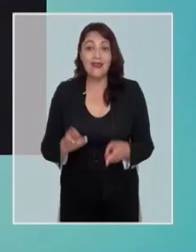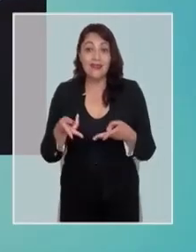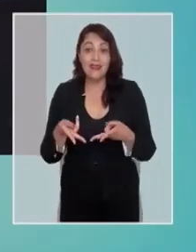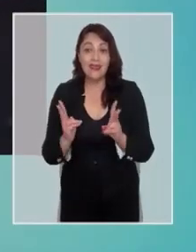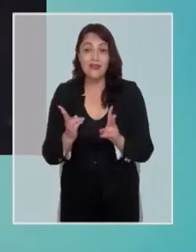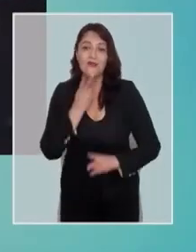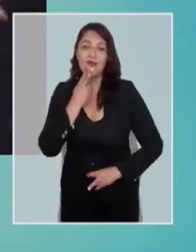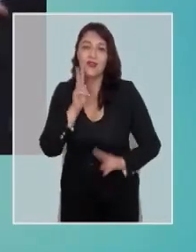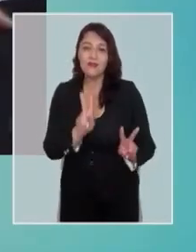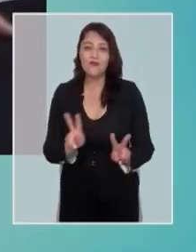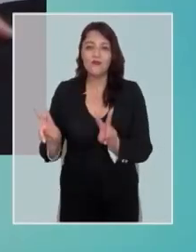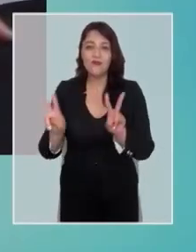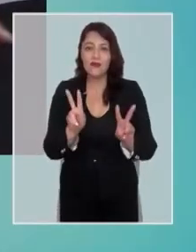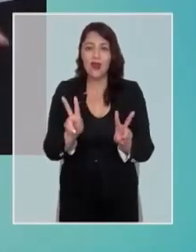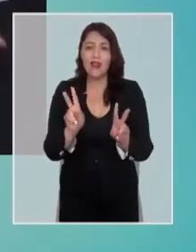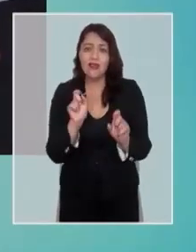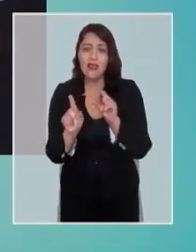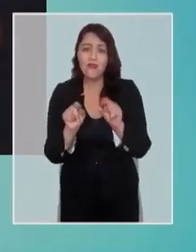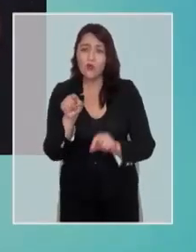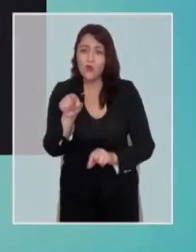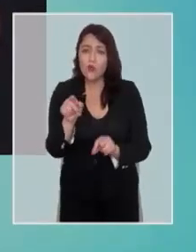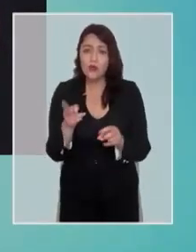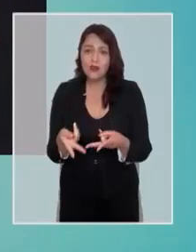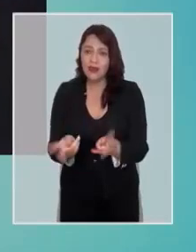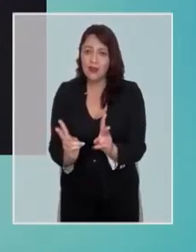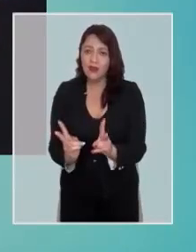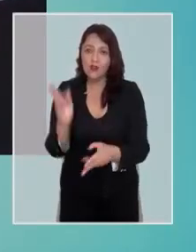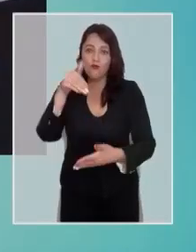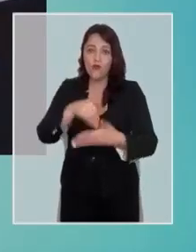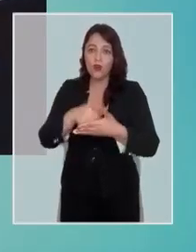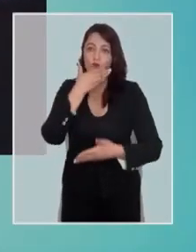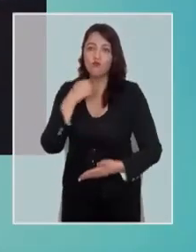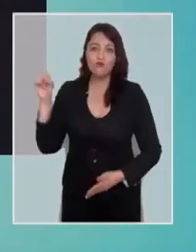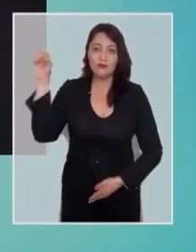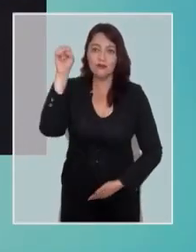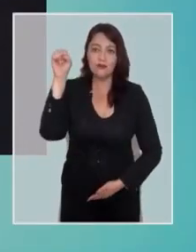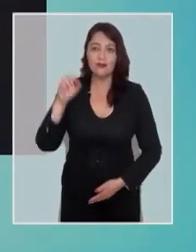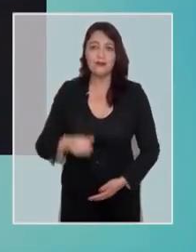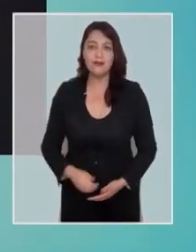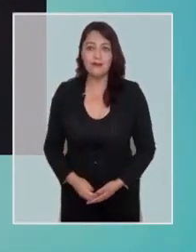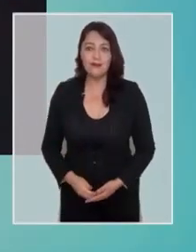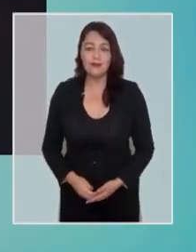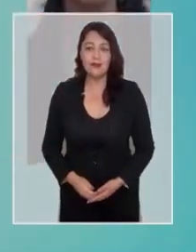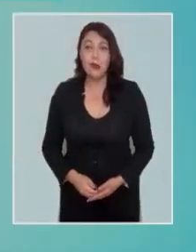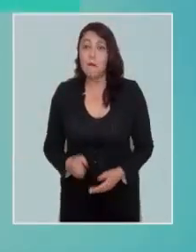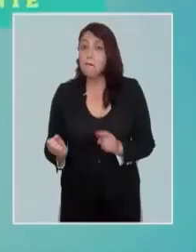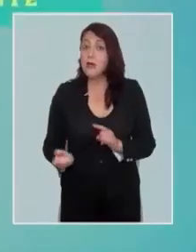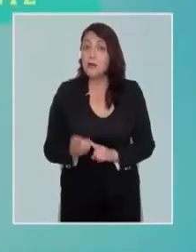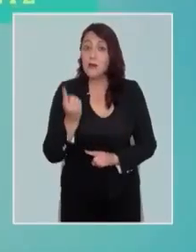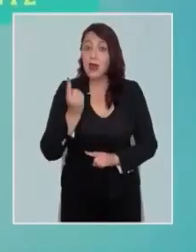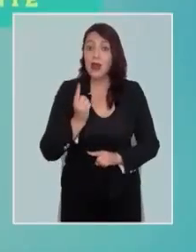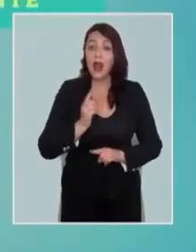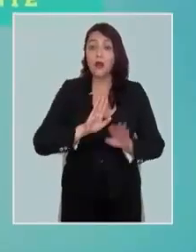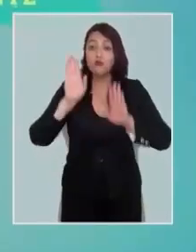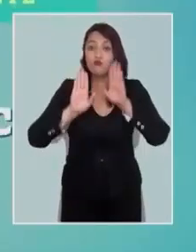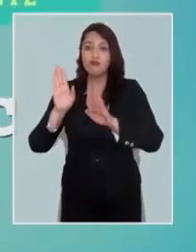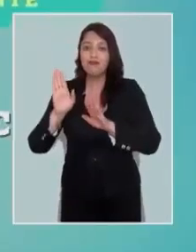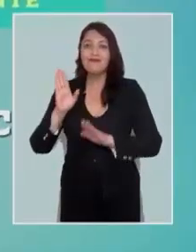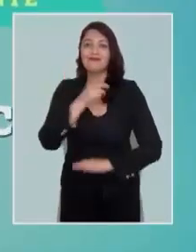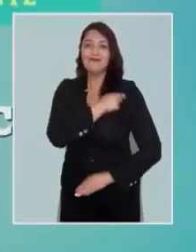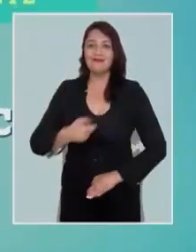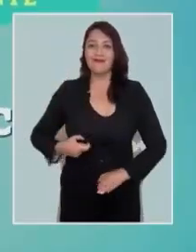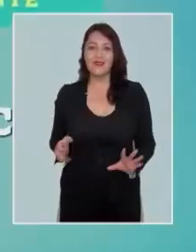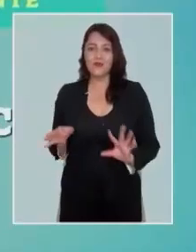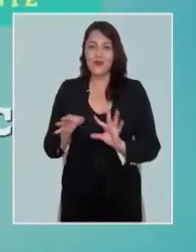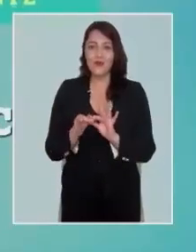El derecho de vivir en paz. Defiende tu derecho. Vota por Boric. Esta es mi primera elección